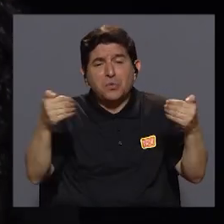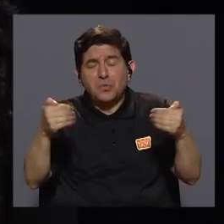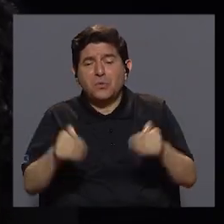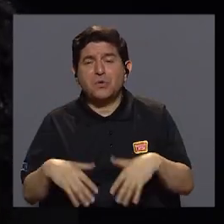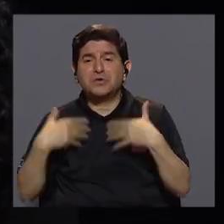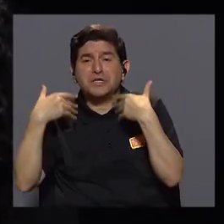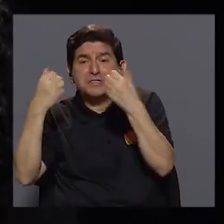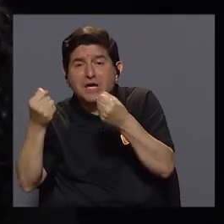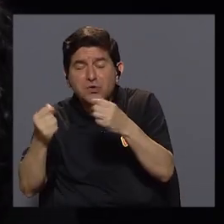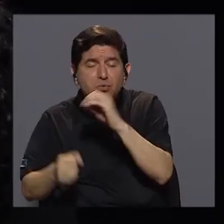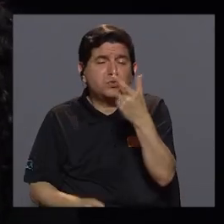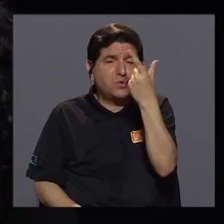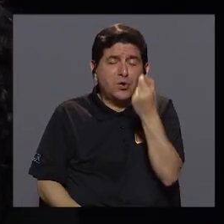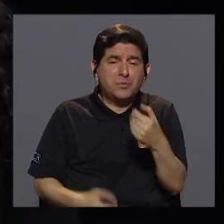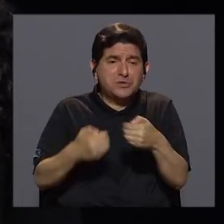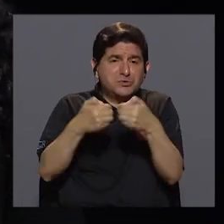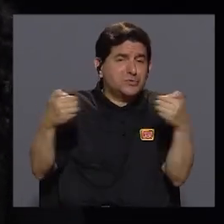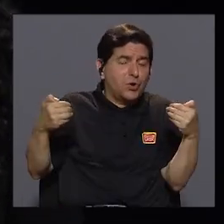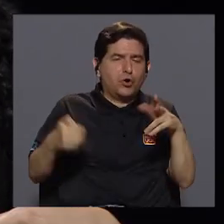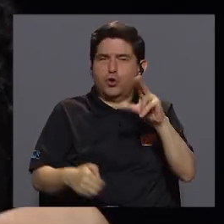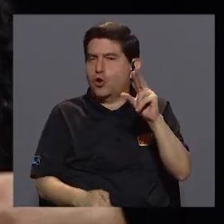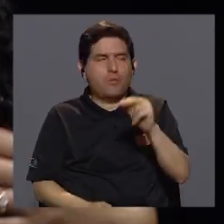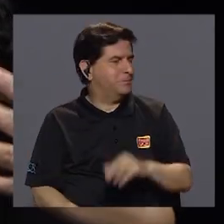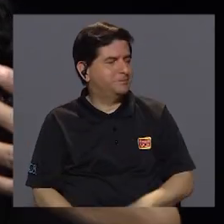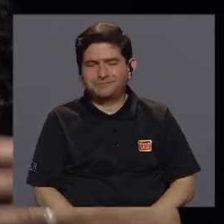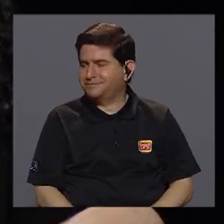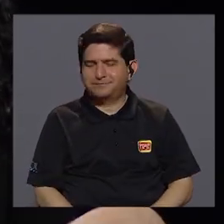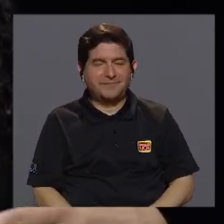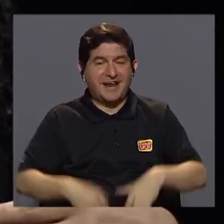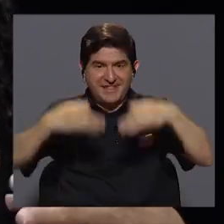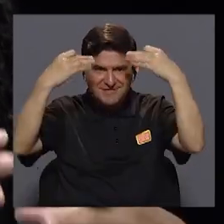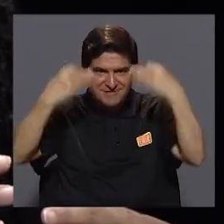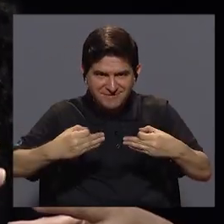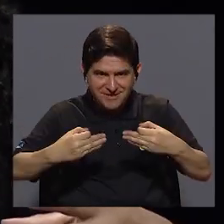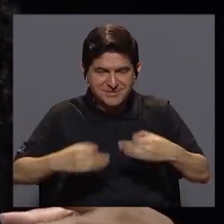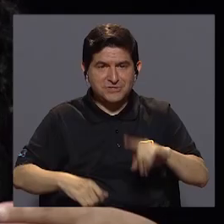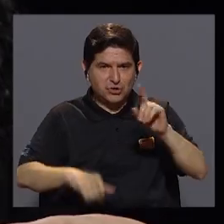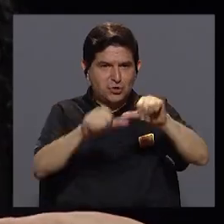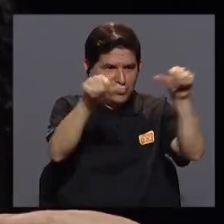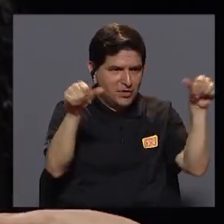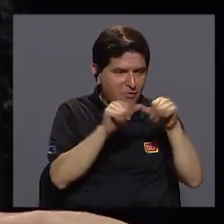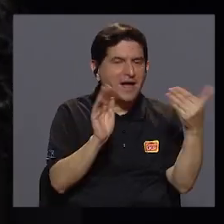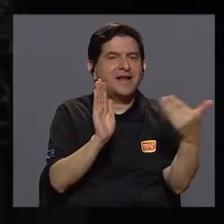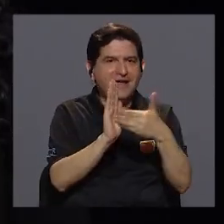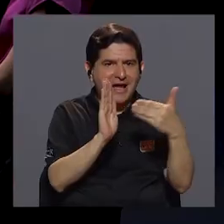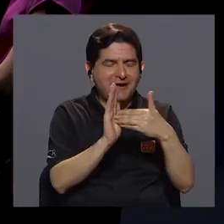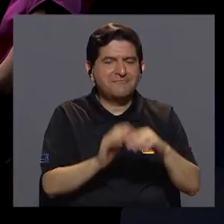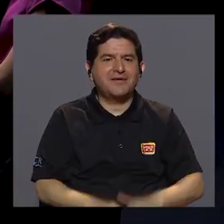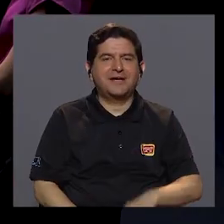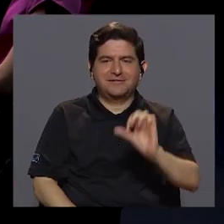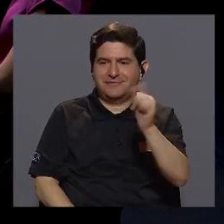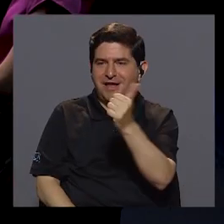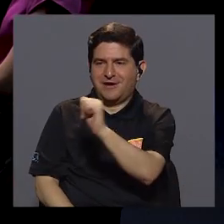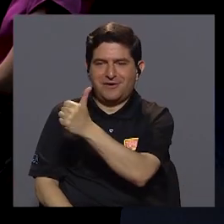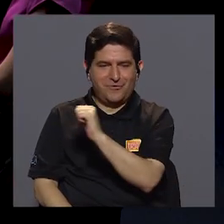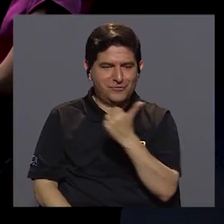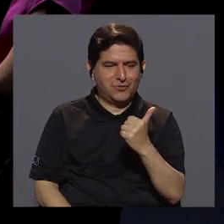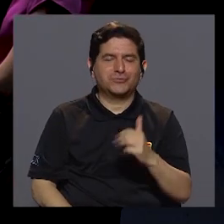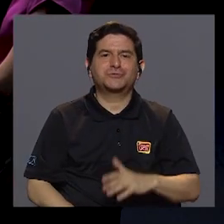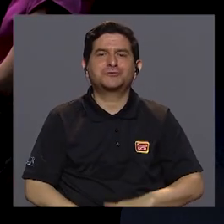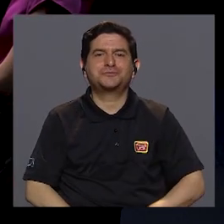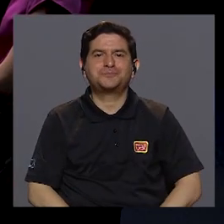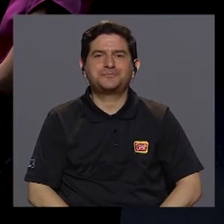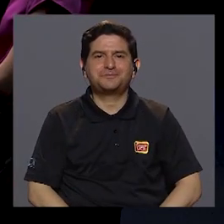enfrentar el sector salud o el sector pensiones. Entonces, evidentemente, las decisiones que se tomen en un sector van a afectar paulatinamente a otros